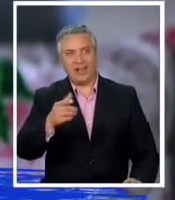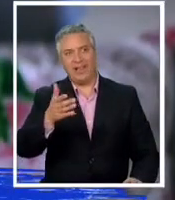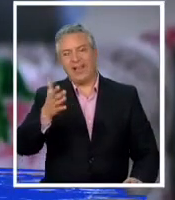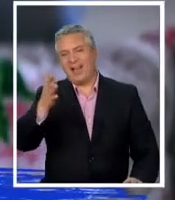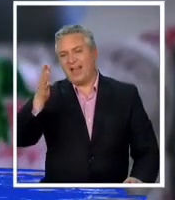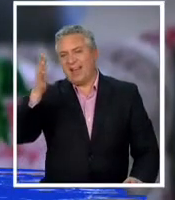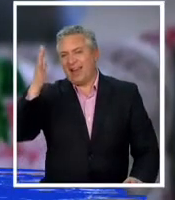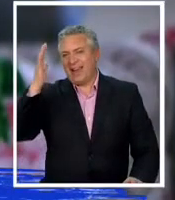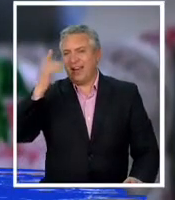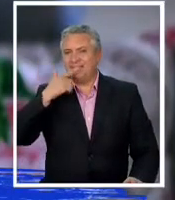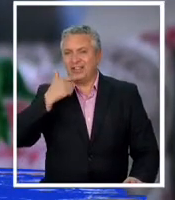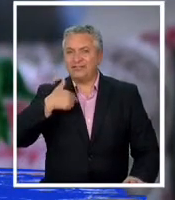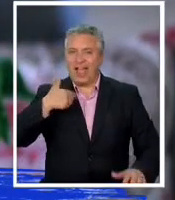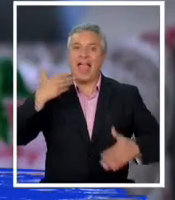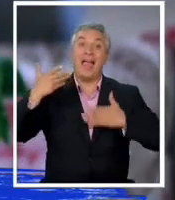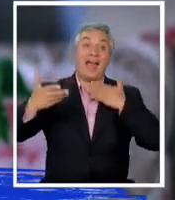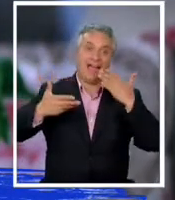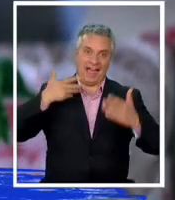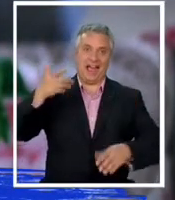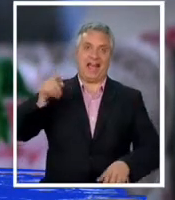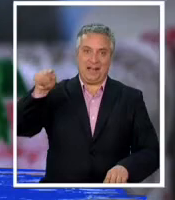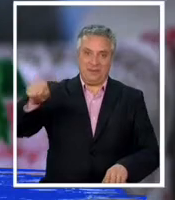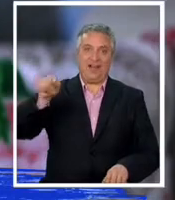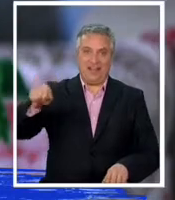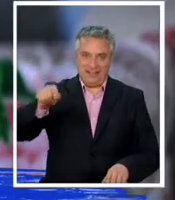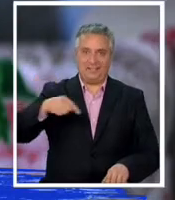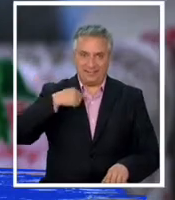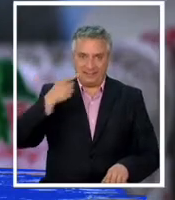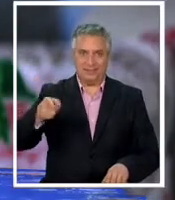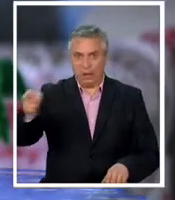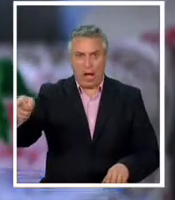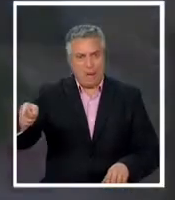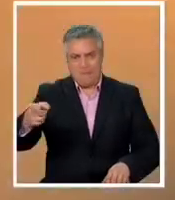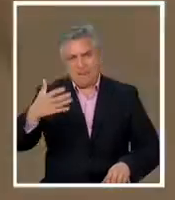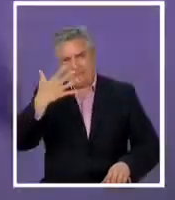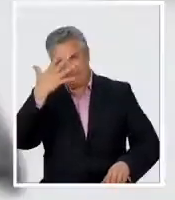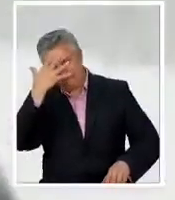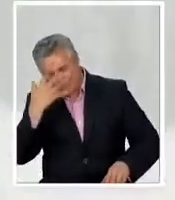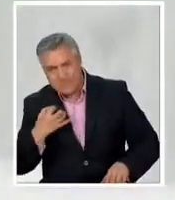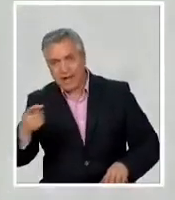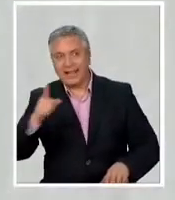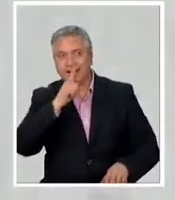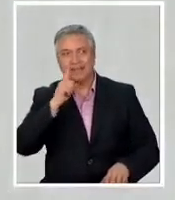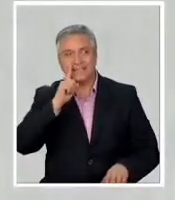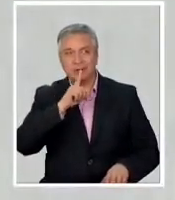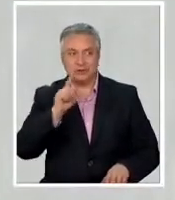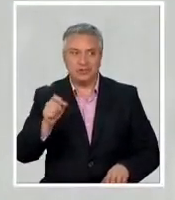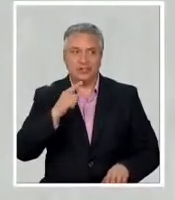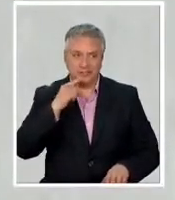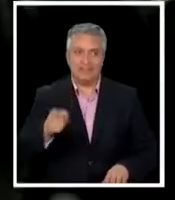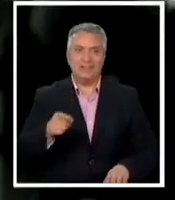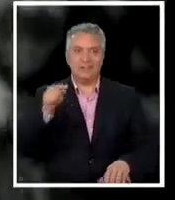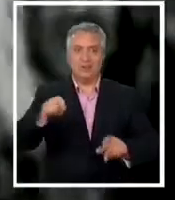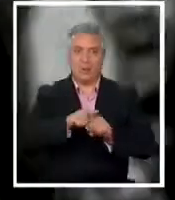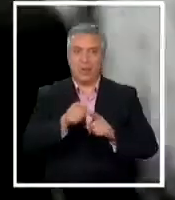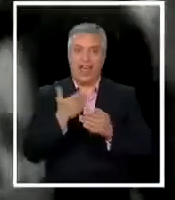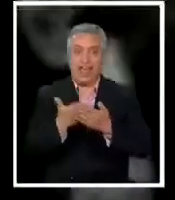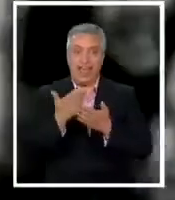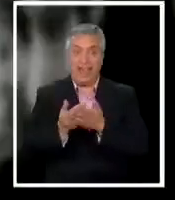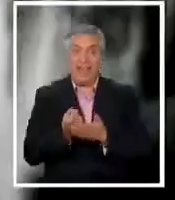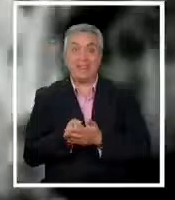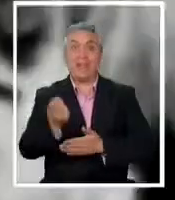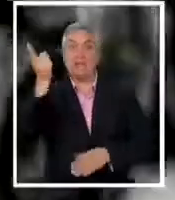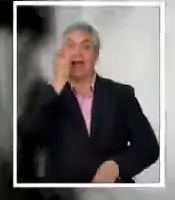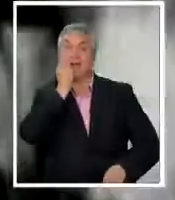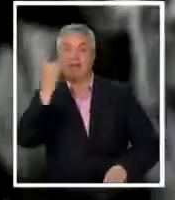y nosotros se la cantábamos a él se enojaba el tiro demandó a la persona que hizo la canción en ese